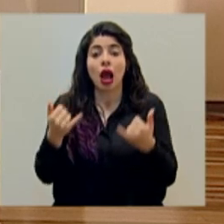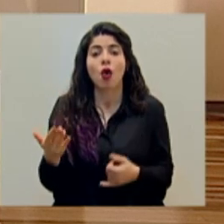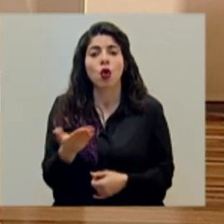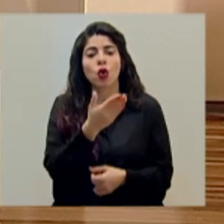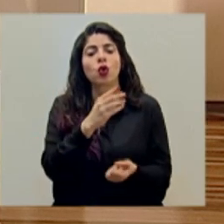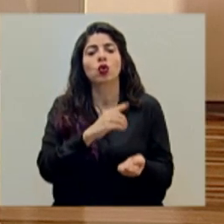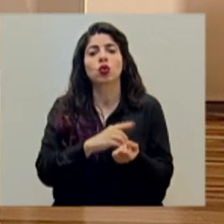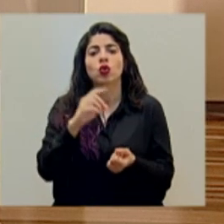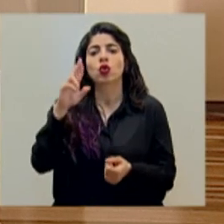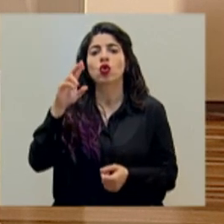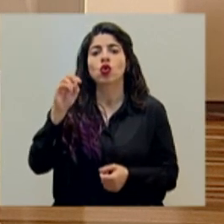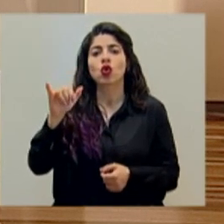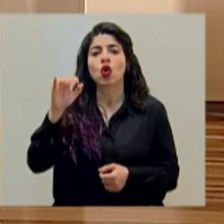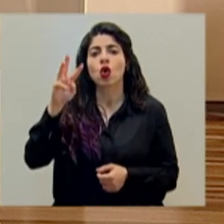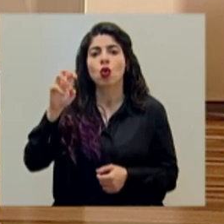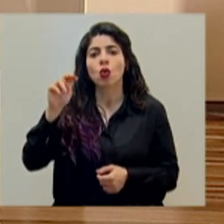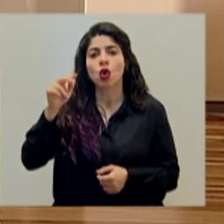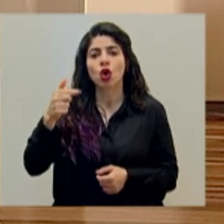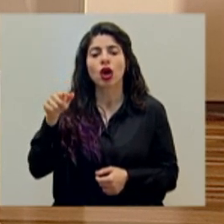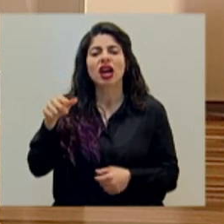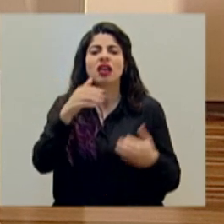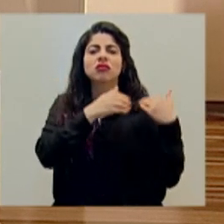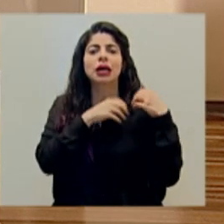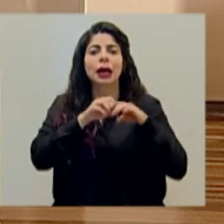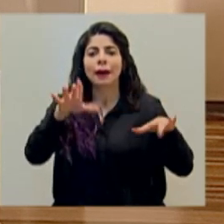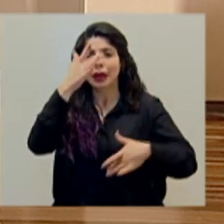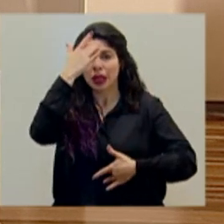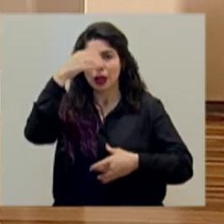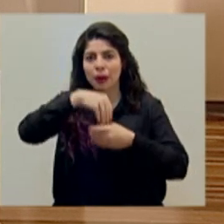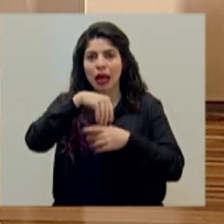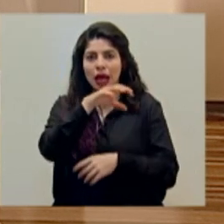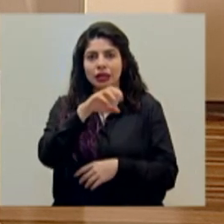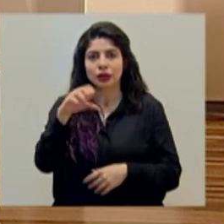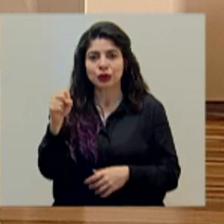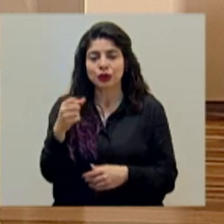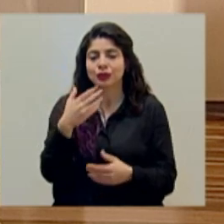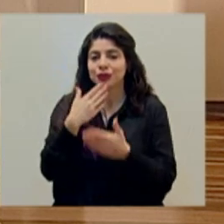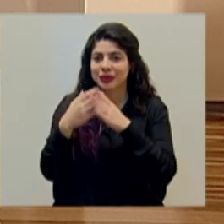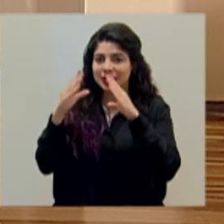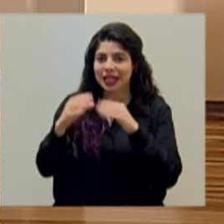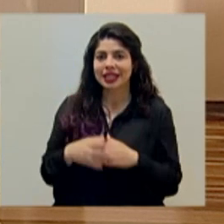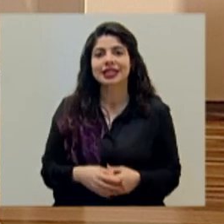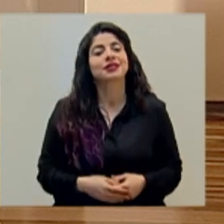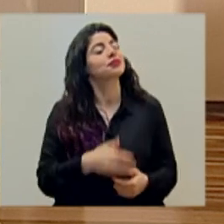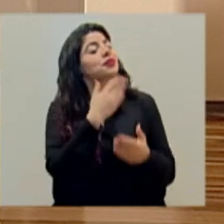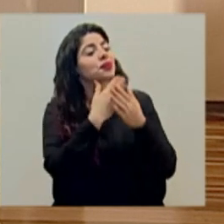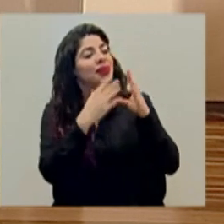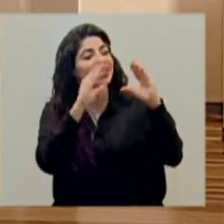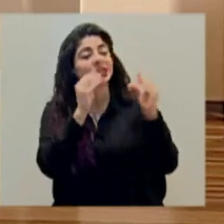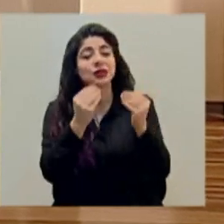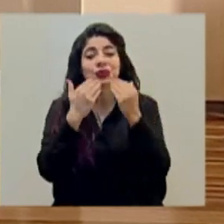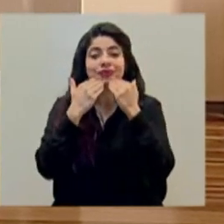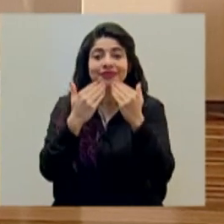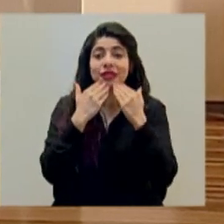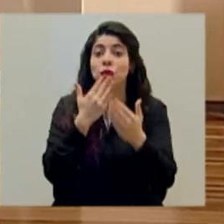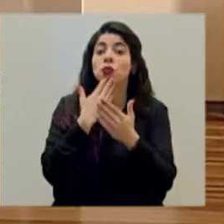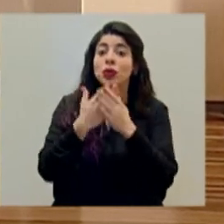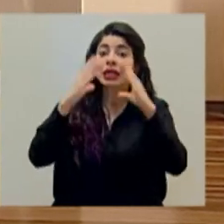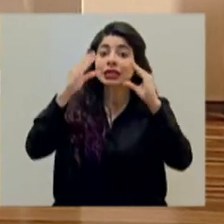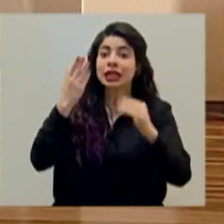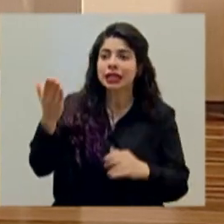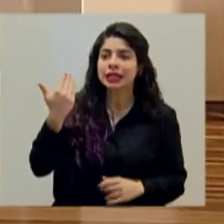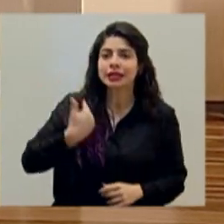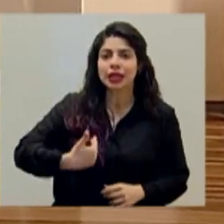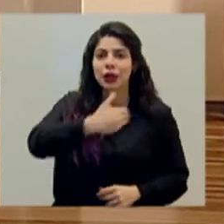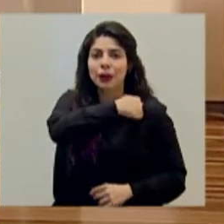al doctor Roy Wong, epidemiólogo de la Caja Costarricense de Seguro Social. Muy buenas tardes. Buenas tardes, muchas gracias. Buenas tardes, señor